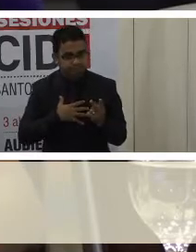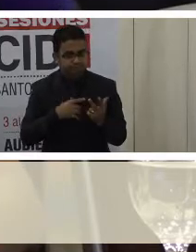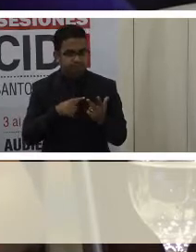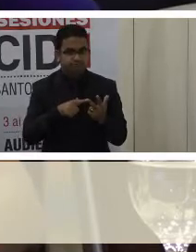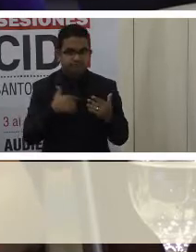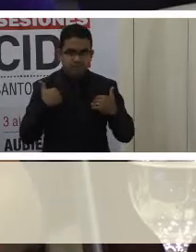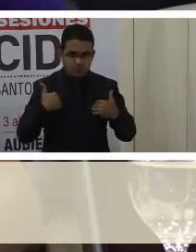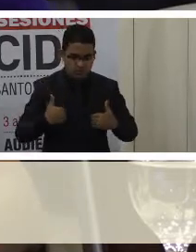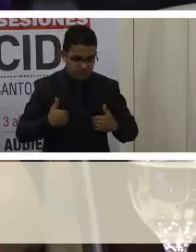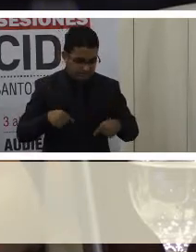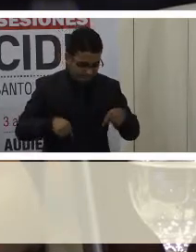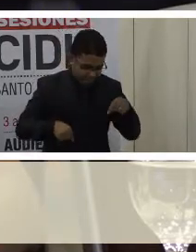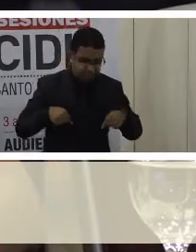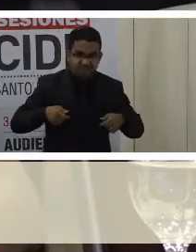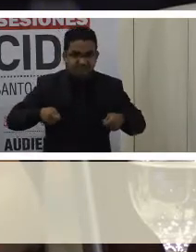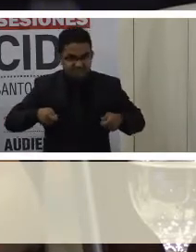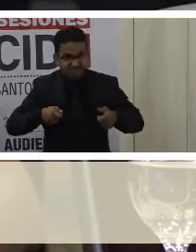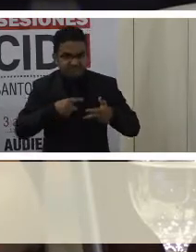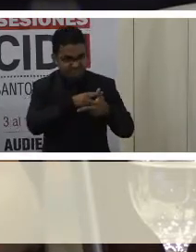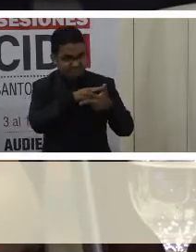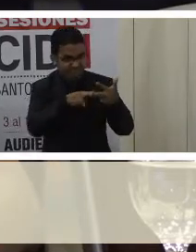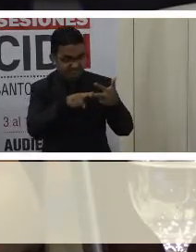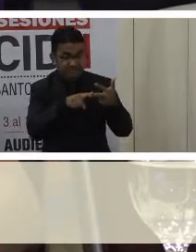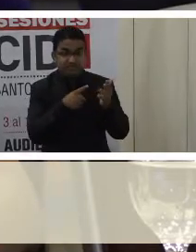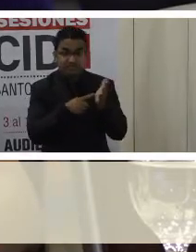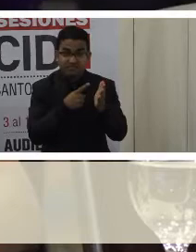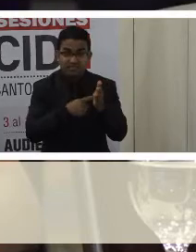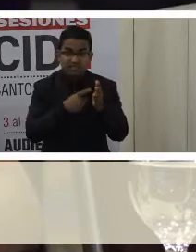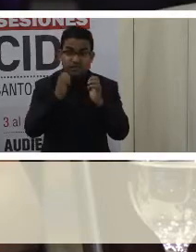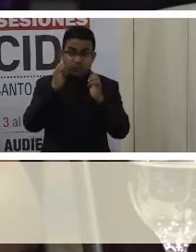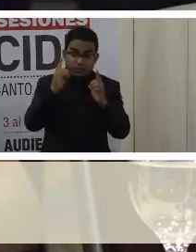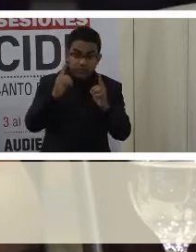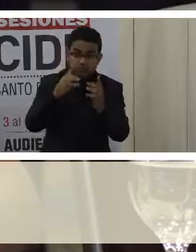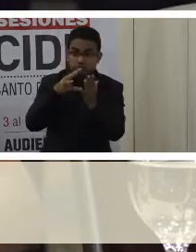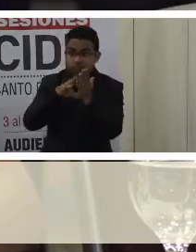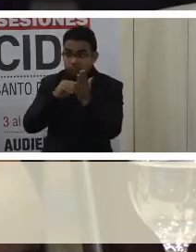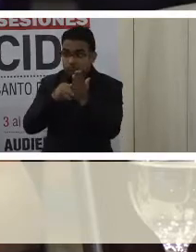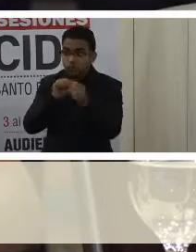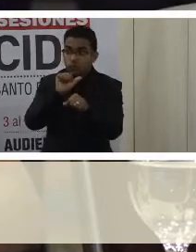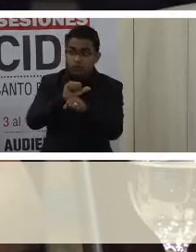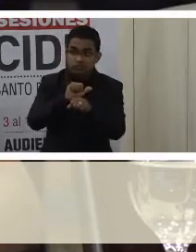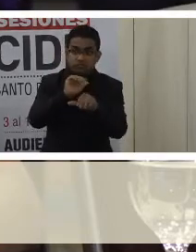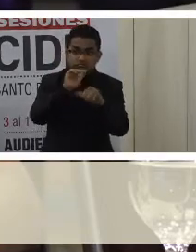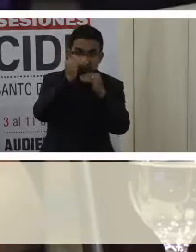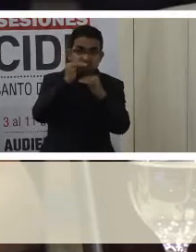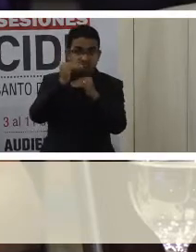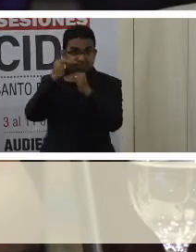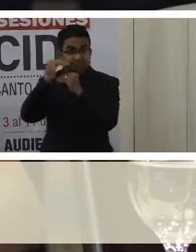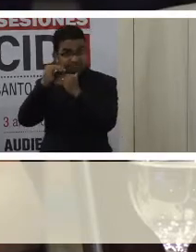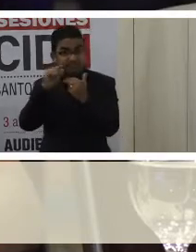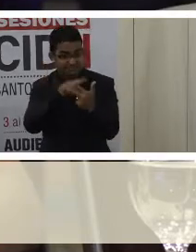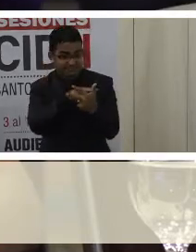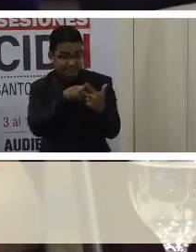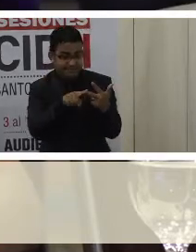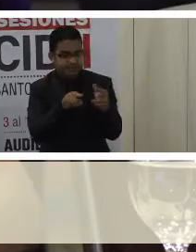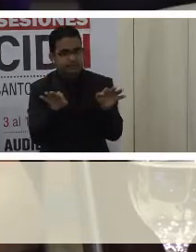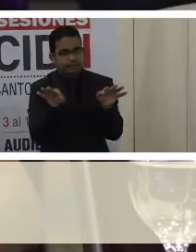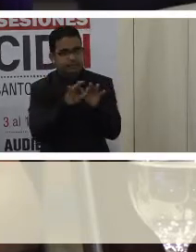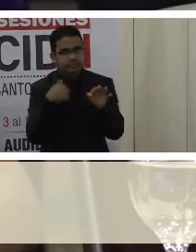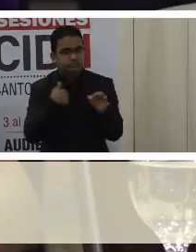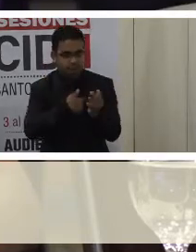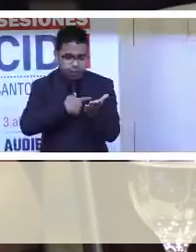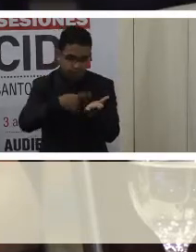reconocido oficialmente sus limitaciones para el aprendizaje, el trabajo y la educación. Los tres elementos señalados son factores que deberían